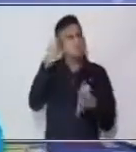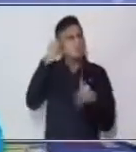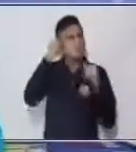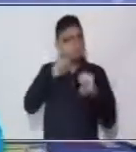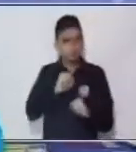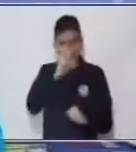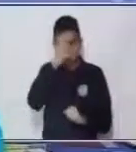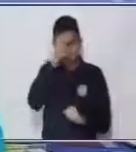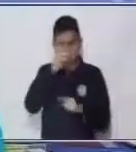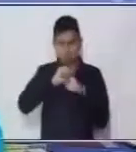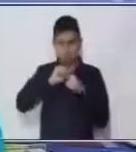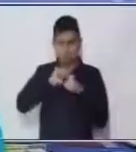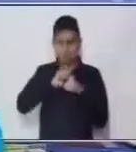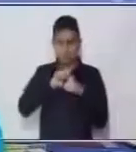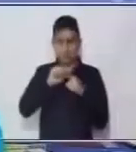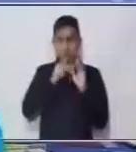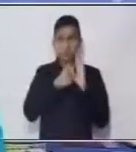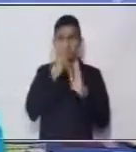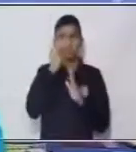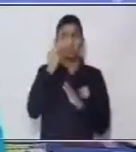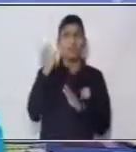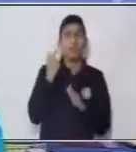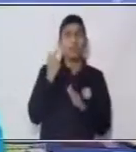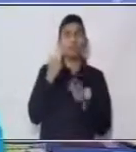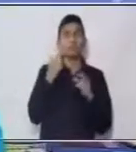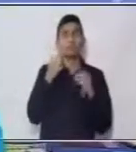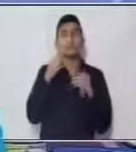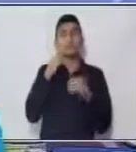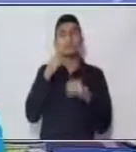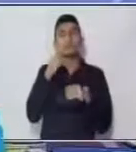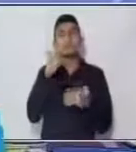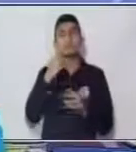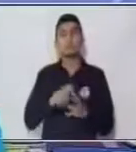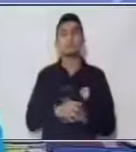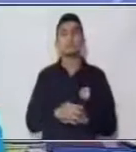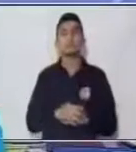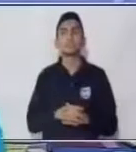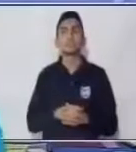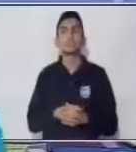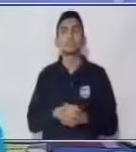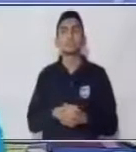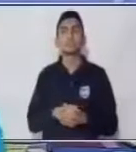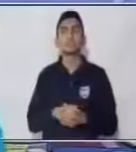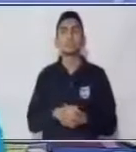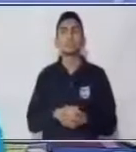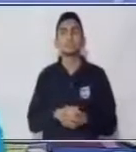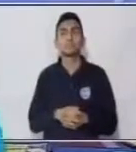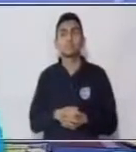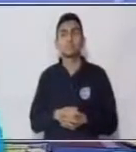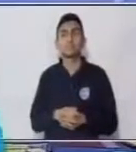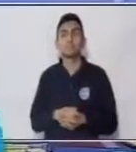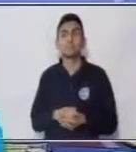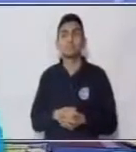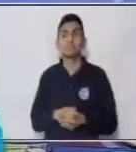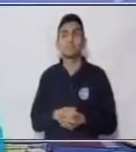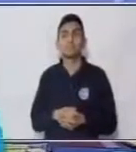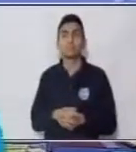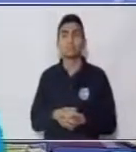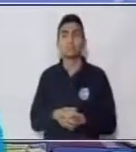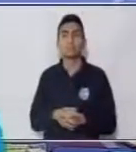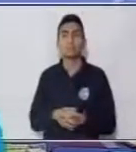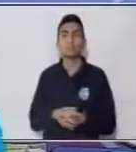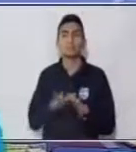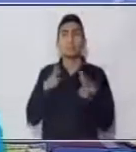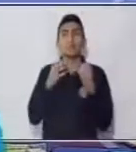Muy bien, vamos a practicar acá con multiplicaciones. Vamos a girar nuestra ruleta y acá